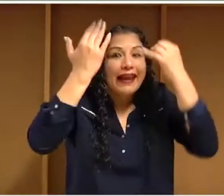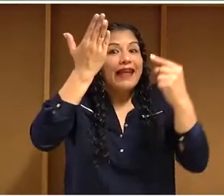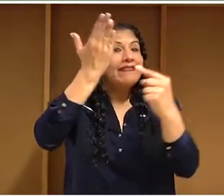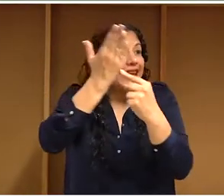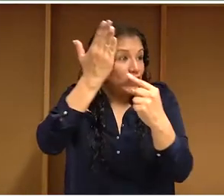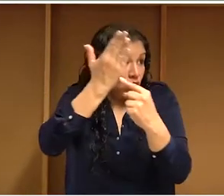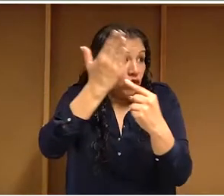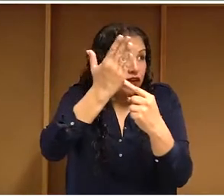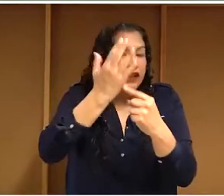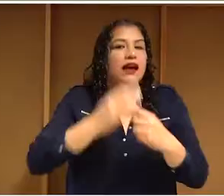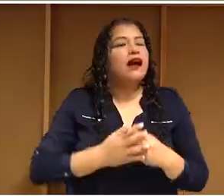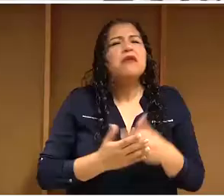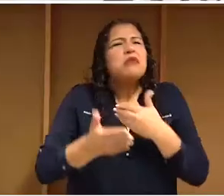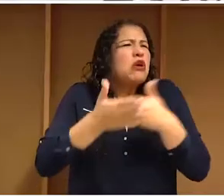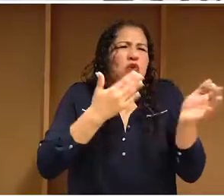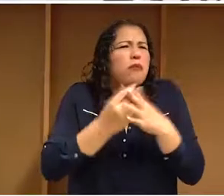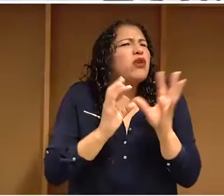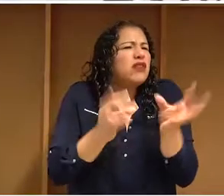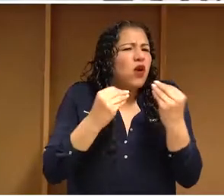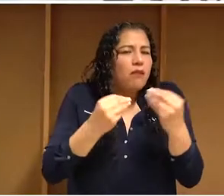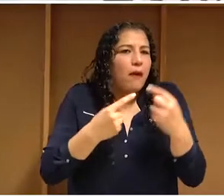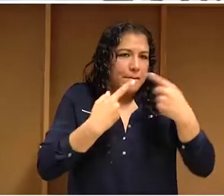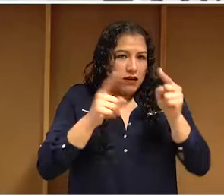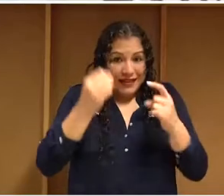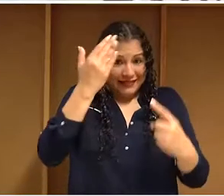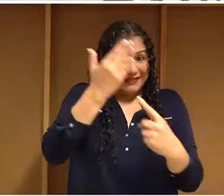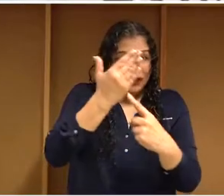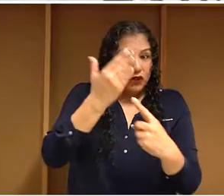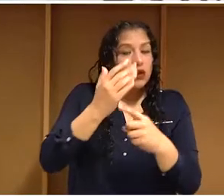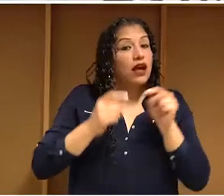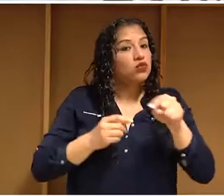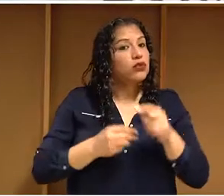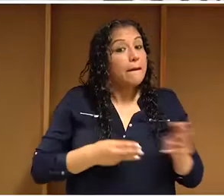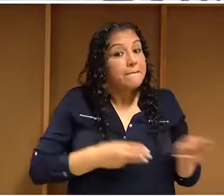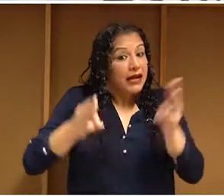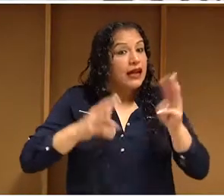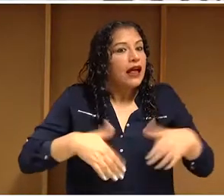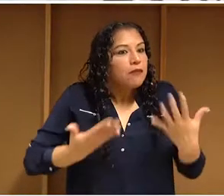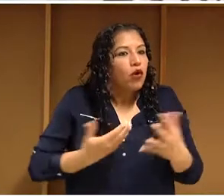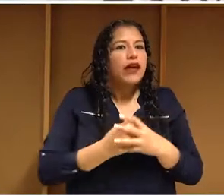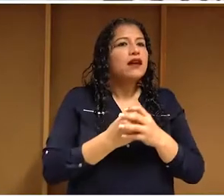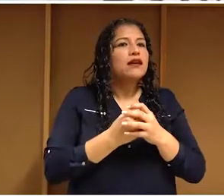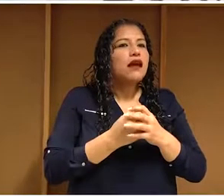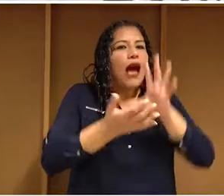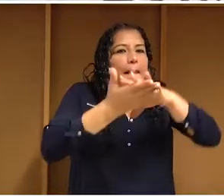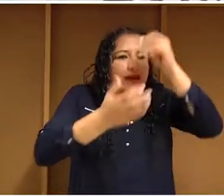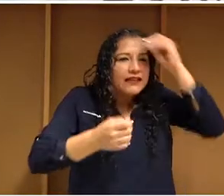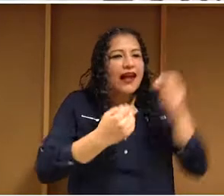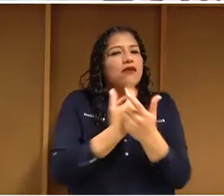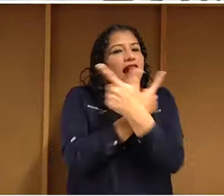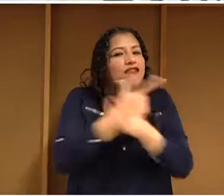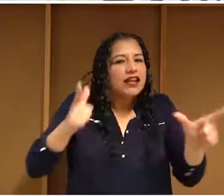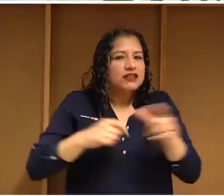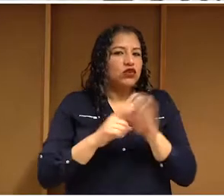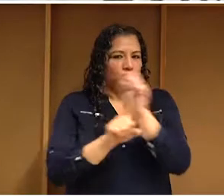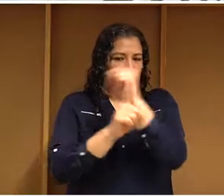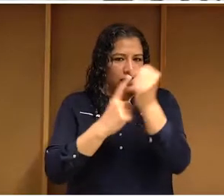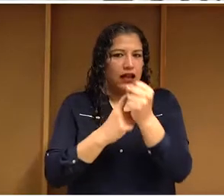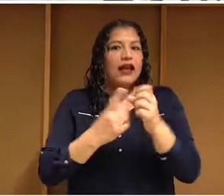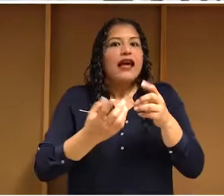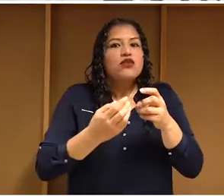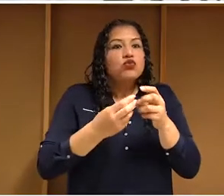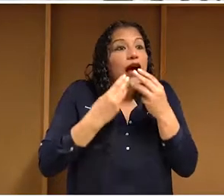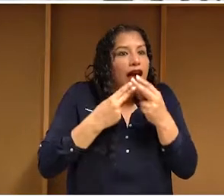no importa cómo esté plasmada esta tecnología, puede ser una herramienta de liberación social, puede ser una herramienta de transformación